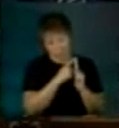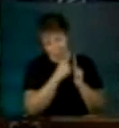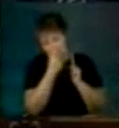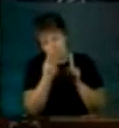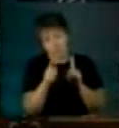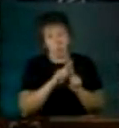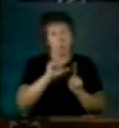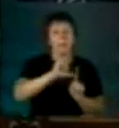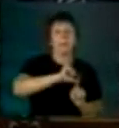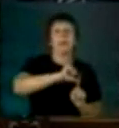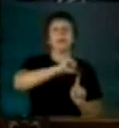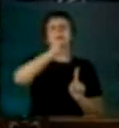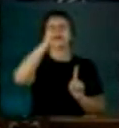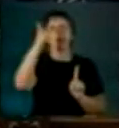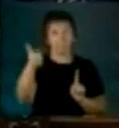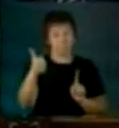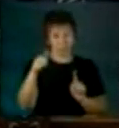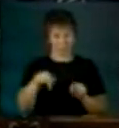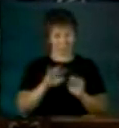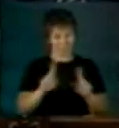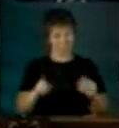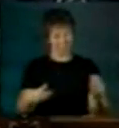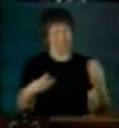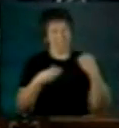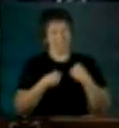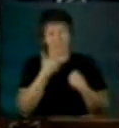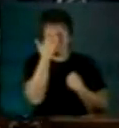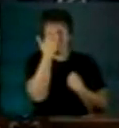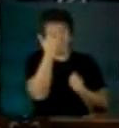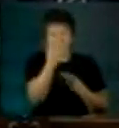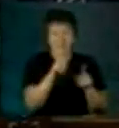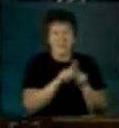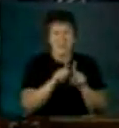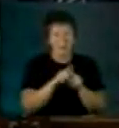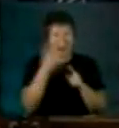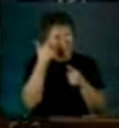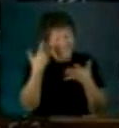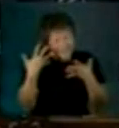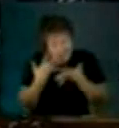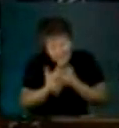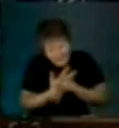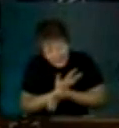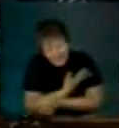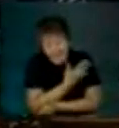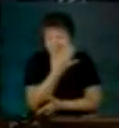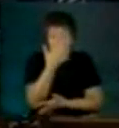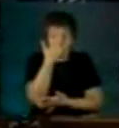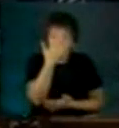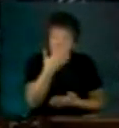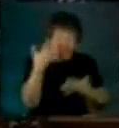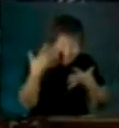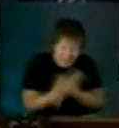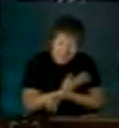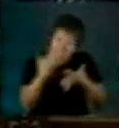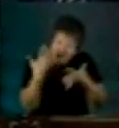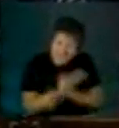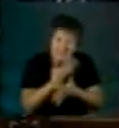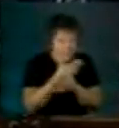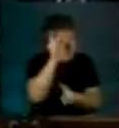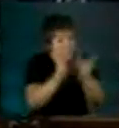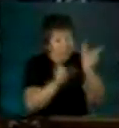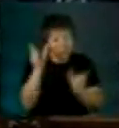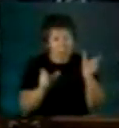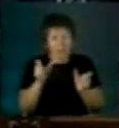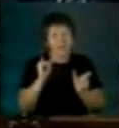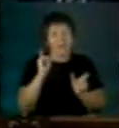campeón, tuvo que aceptar duras lesiones, no ya de los votantes, sino de la